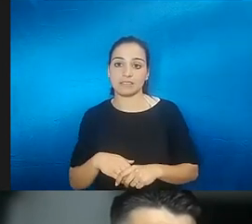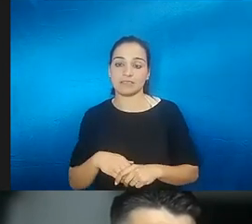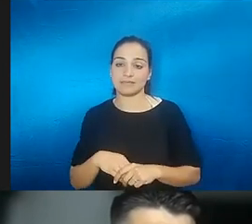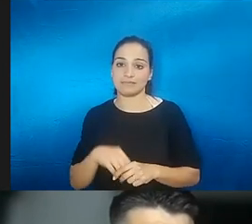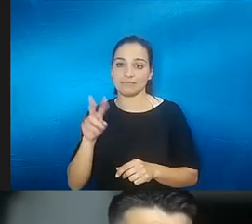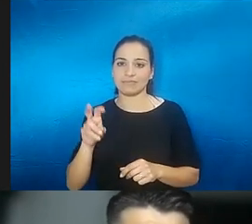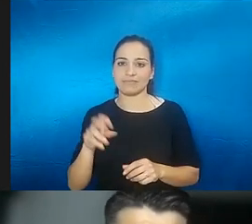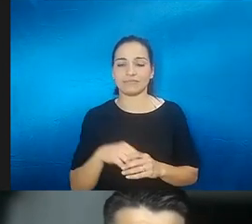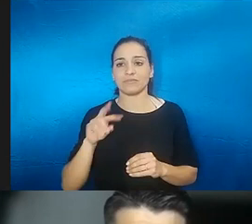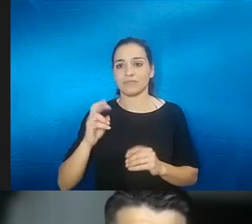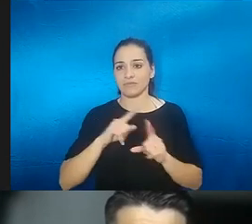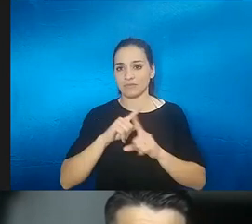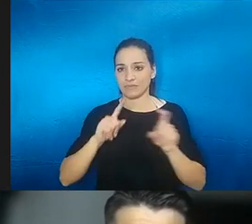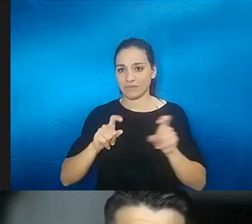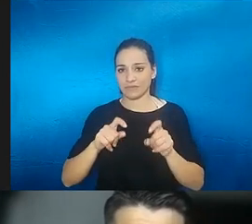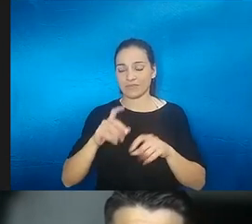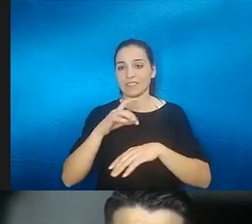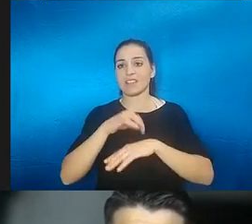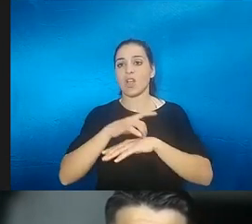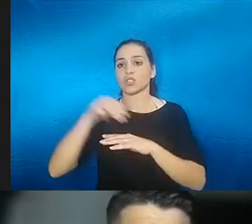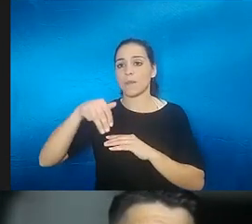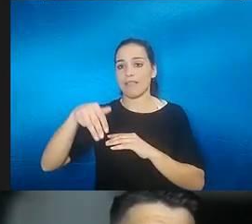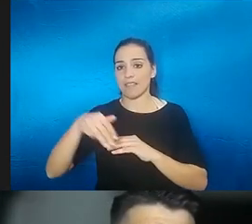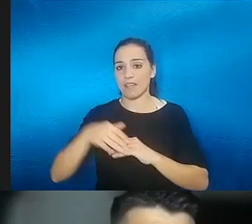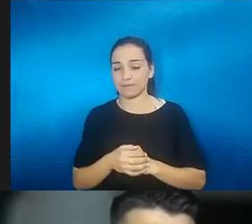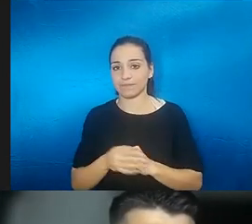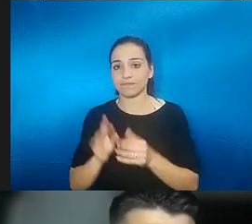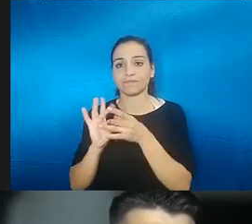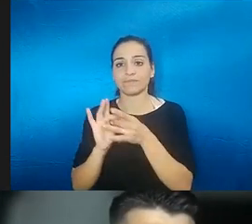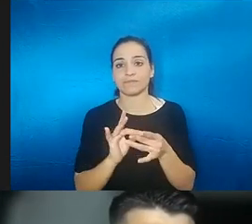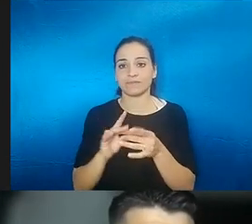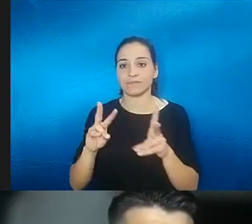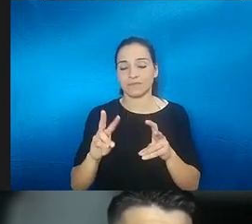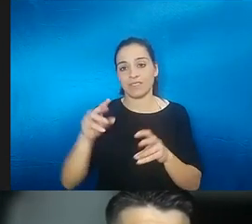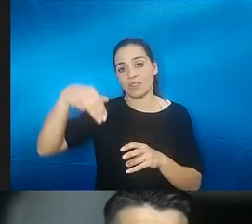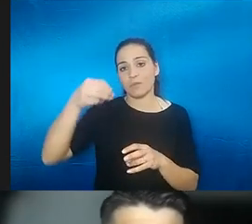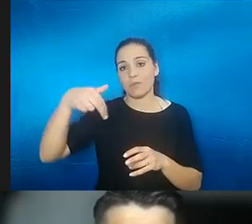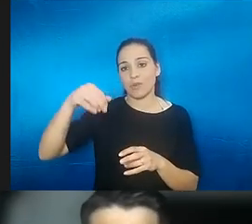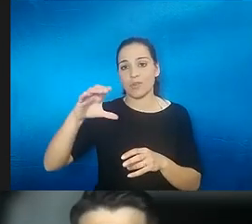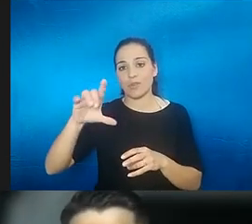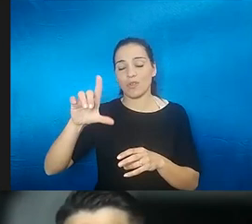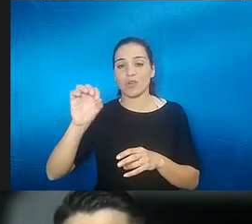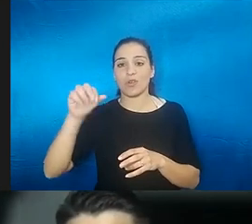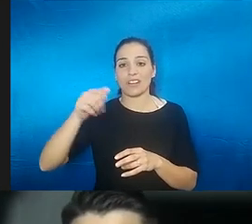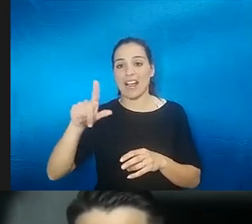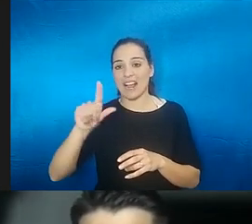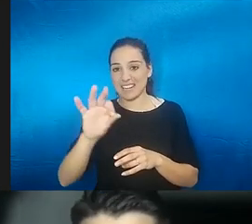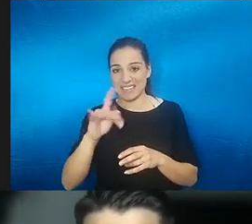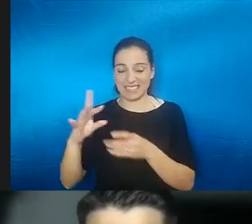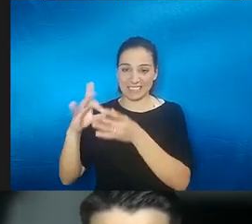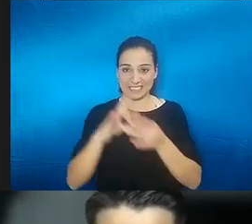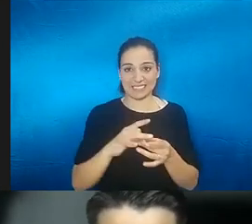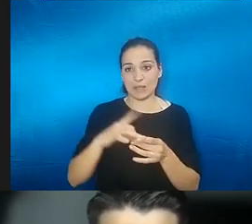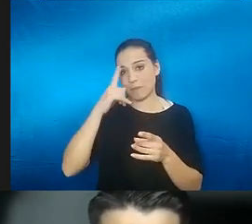hay otra persona para el doctor en relación a los monoclonales que ha comentado anteriormente para poliposis ¿hay